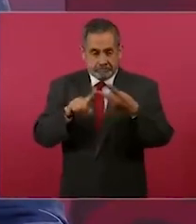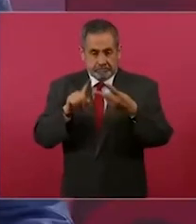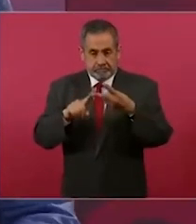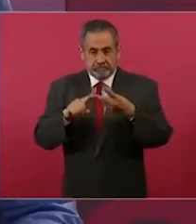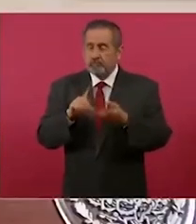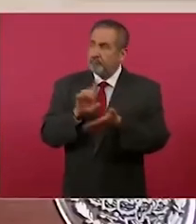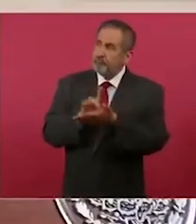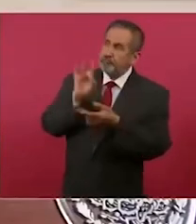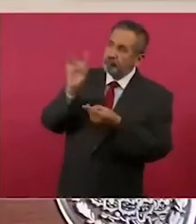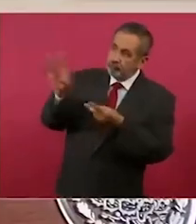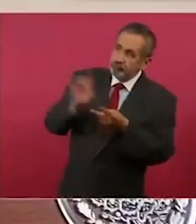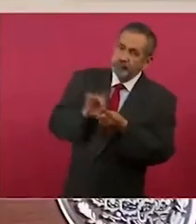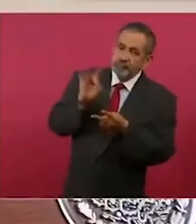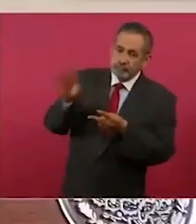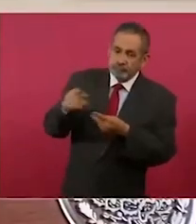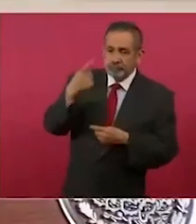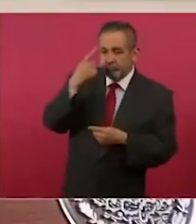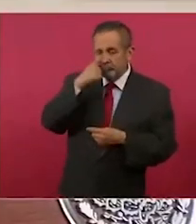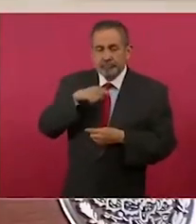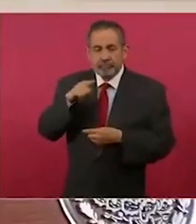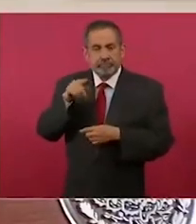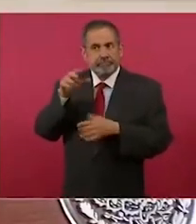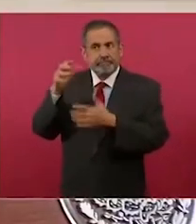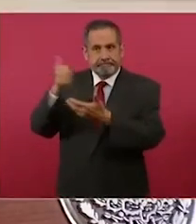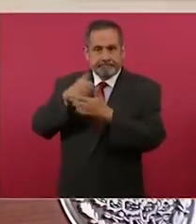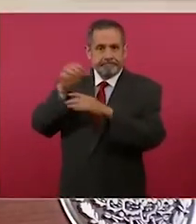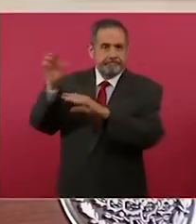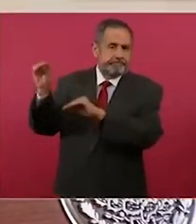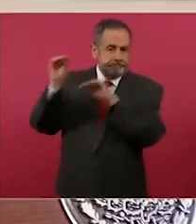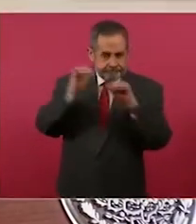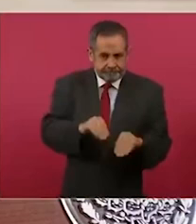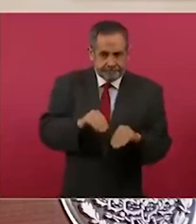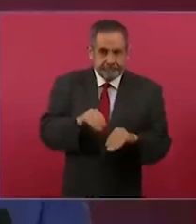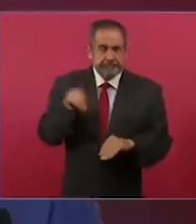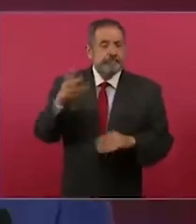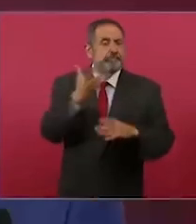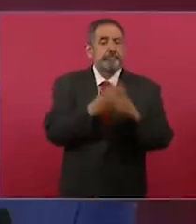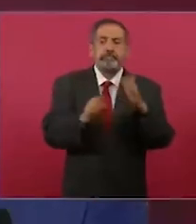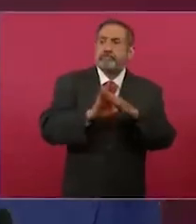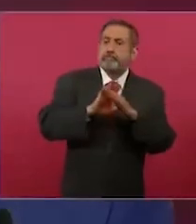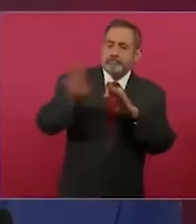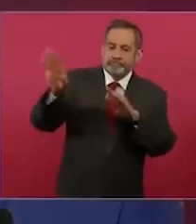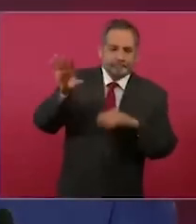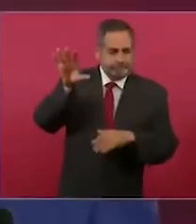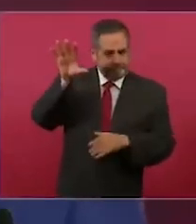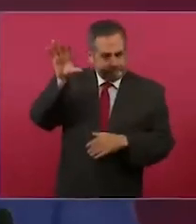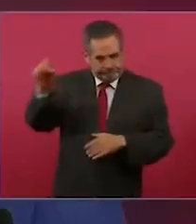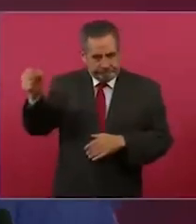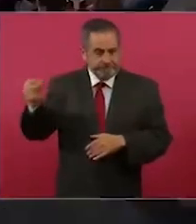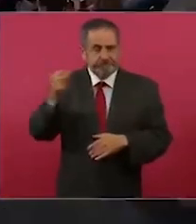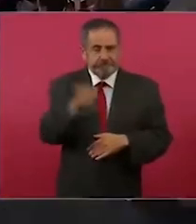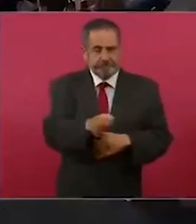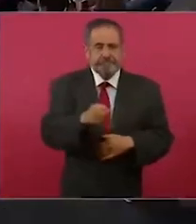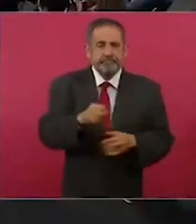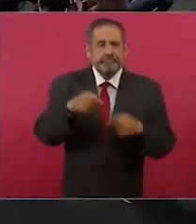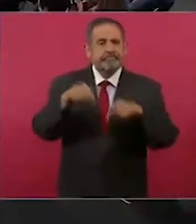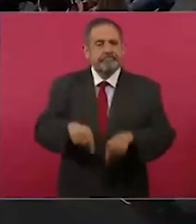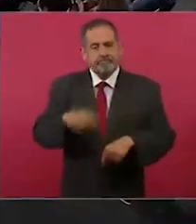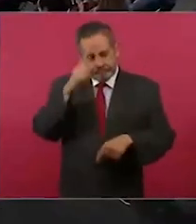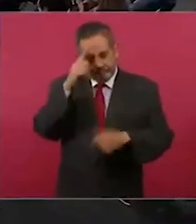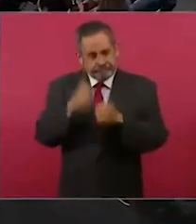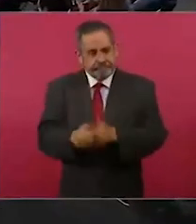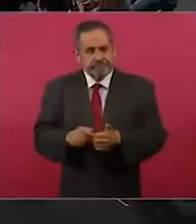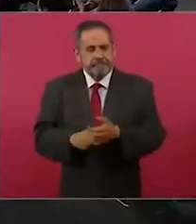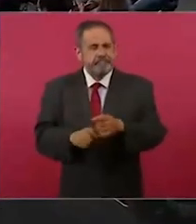ultraderecha tratan o siguen llegando al poder. Recordemos a Trump, a Bolsonaro, Nicaragua, El Salvador,